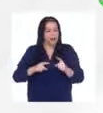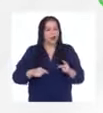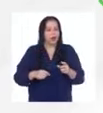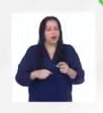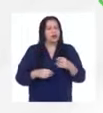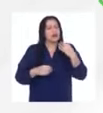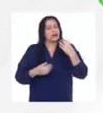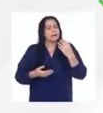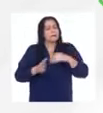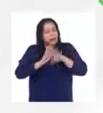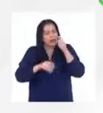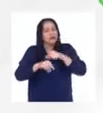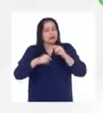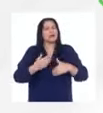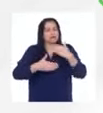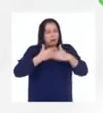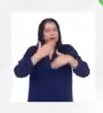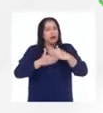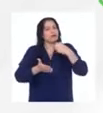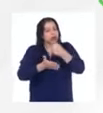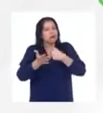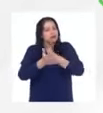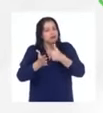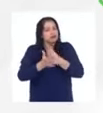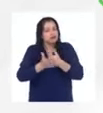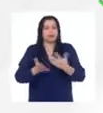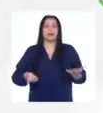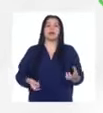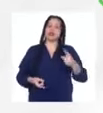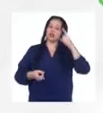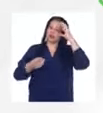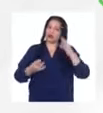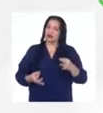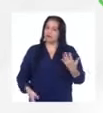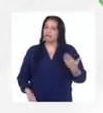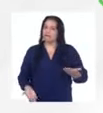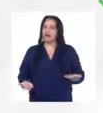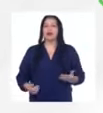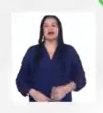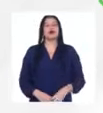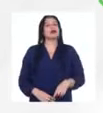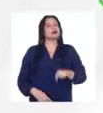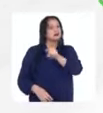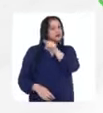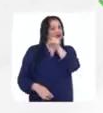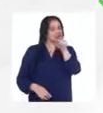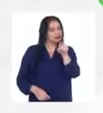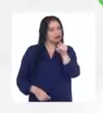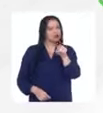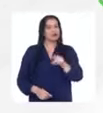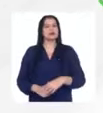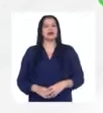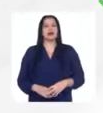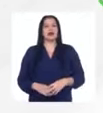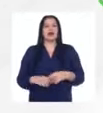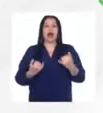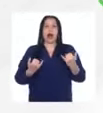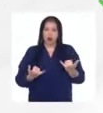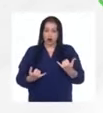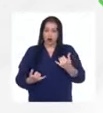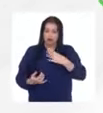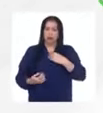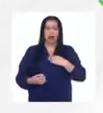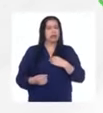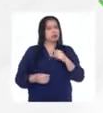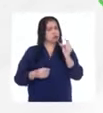haciendo lo mejor que puede y sí sinceramente creo que si ustedes a esta temprana edad